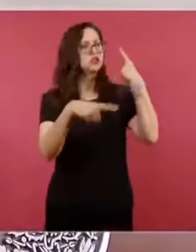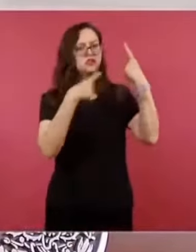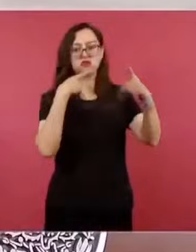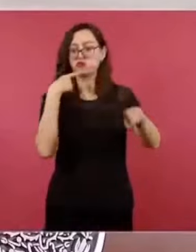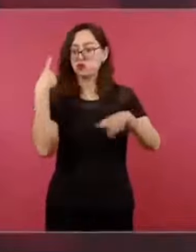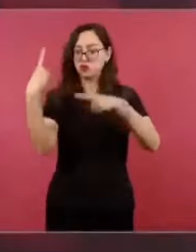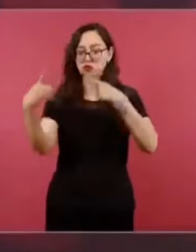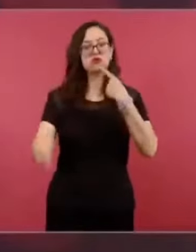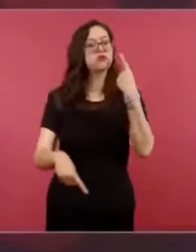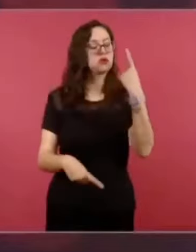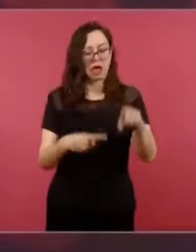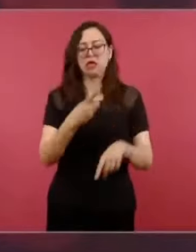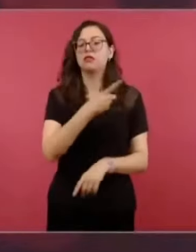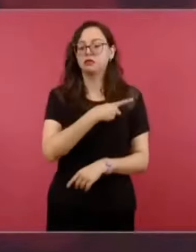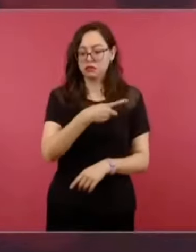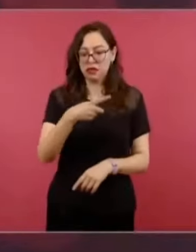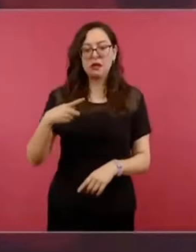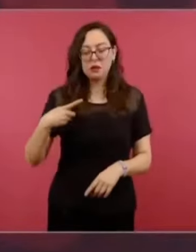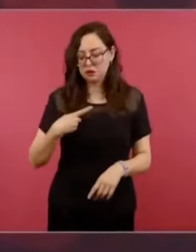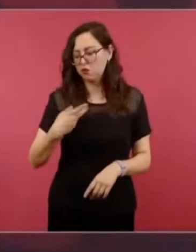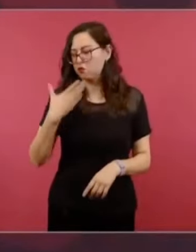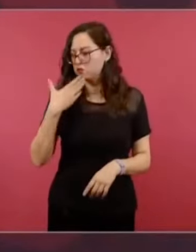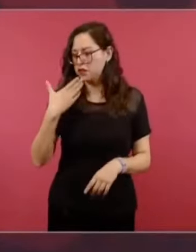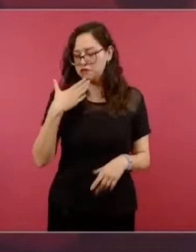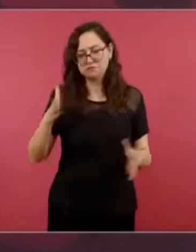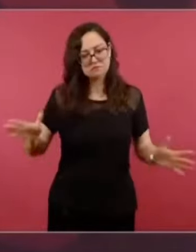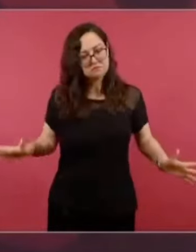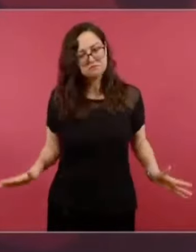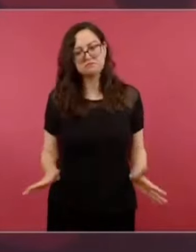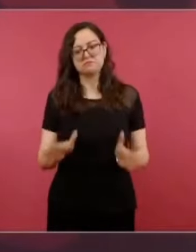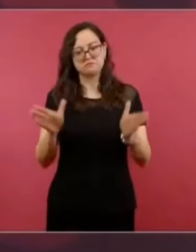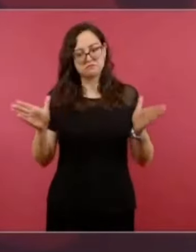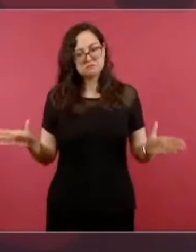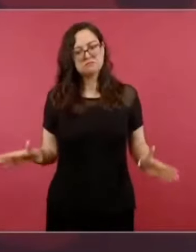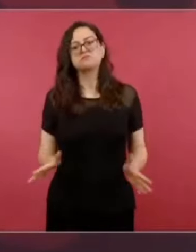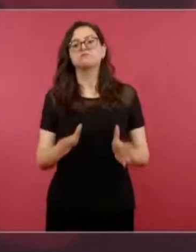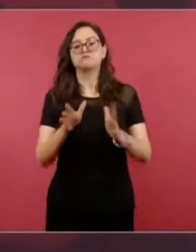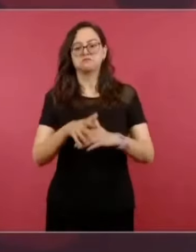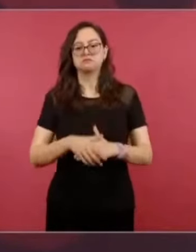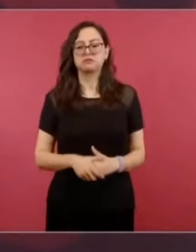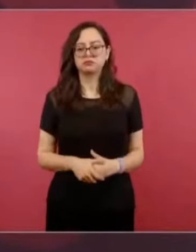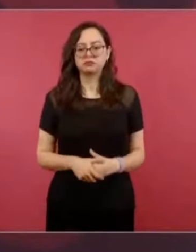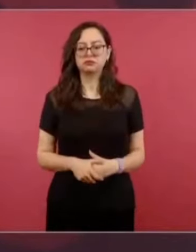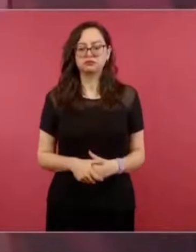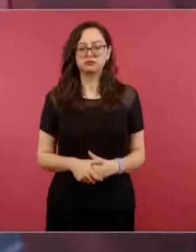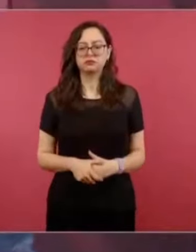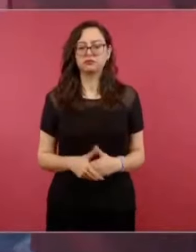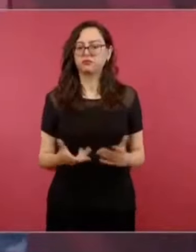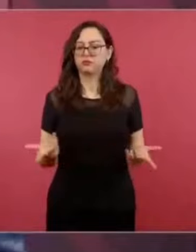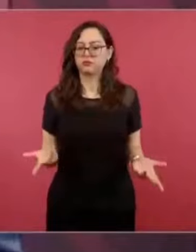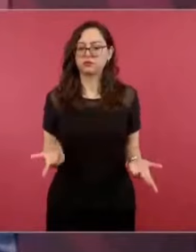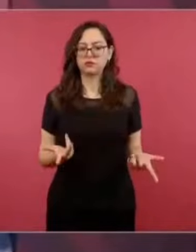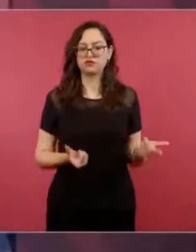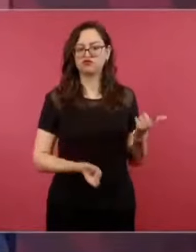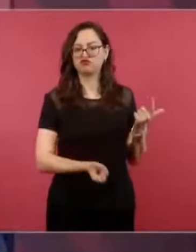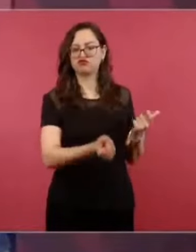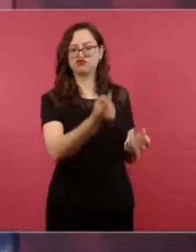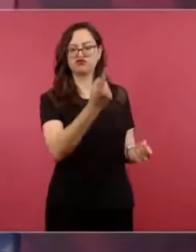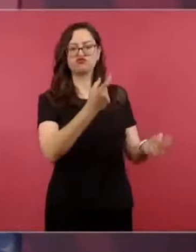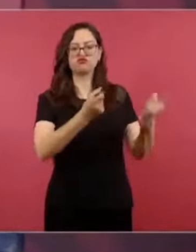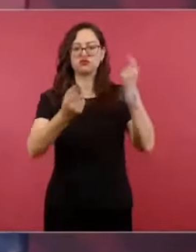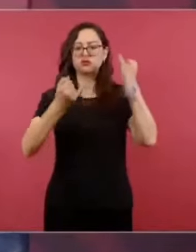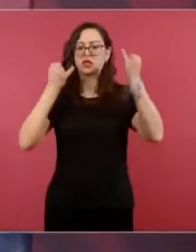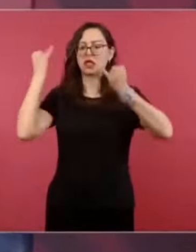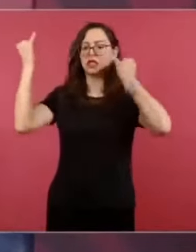exageraciones y